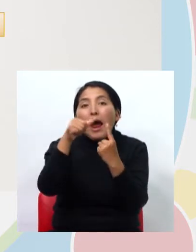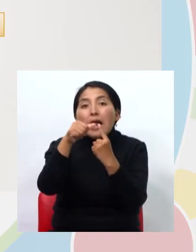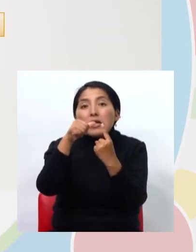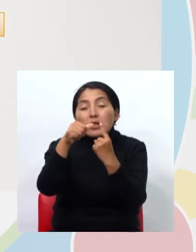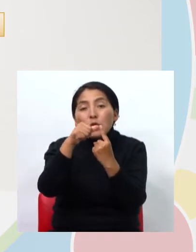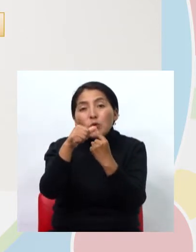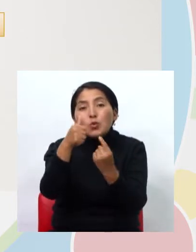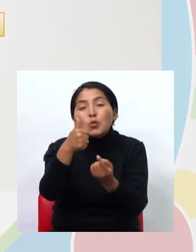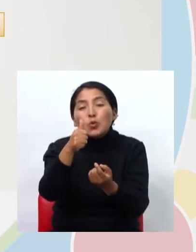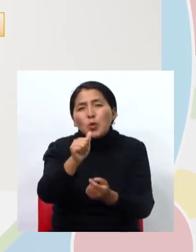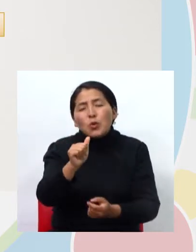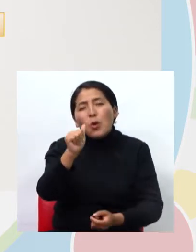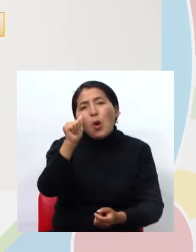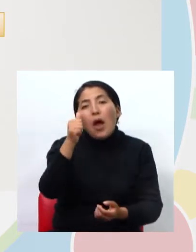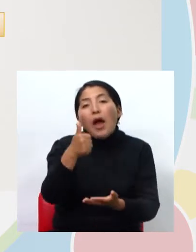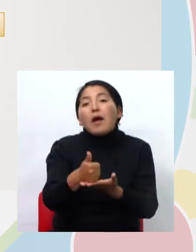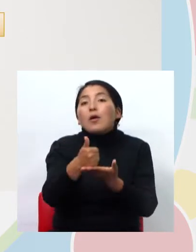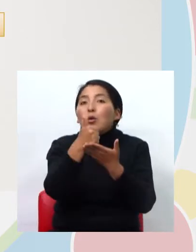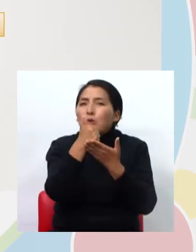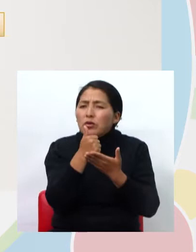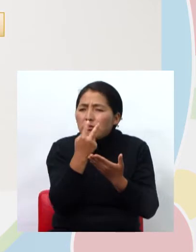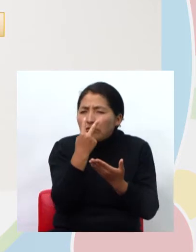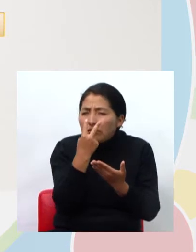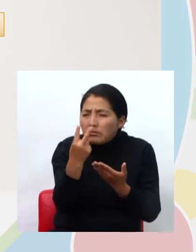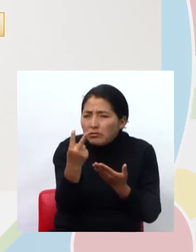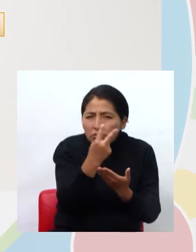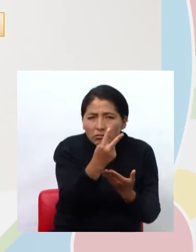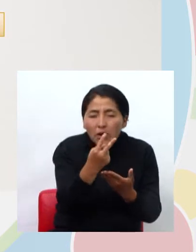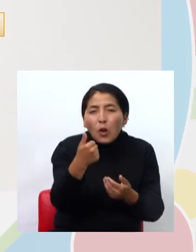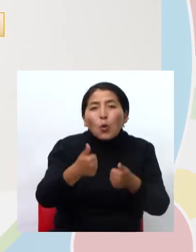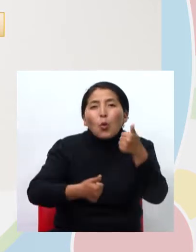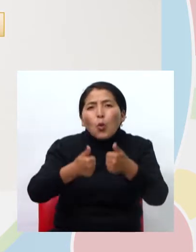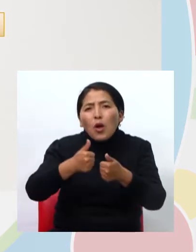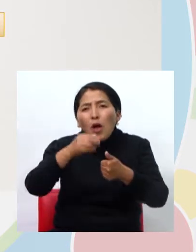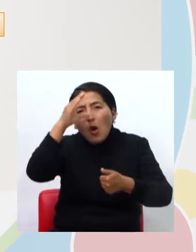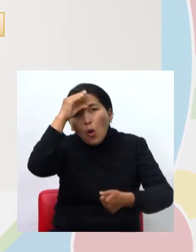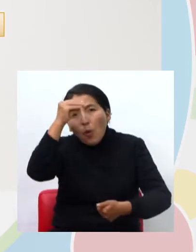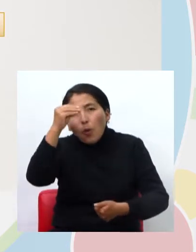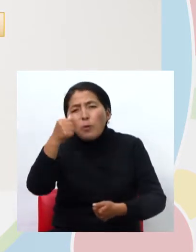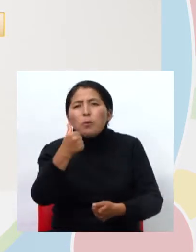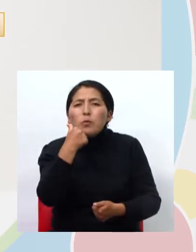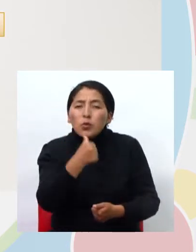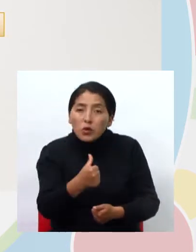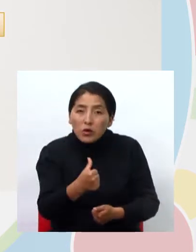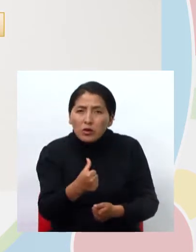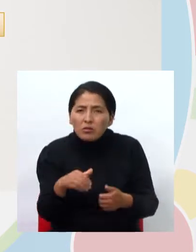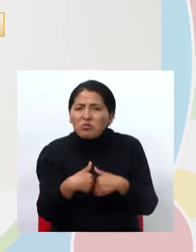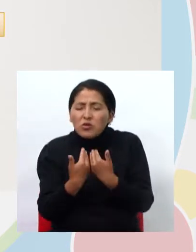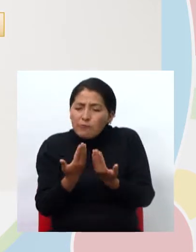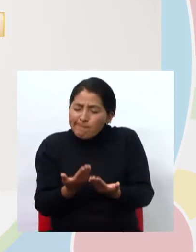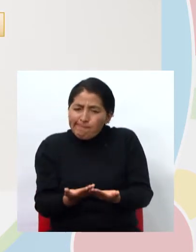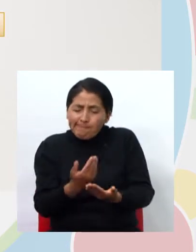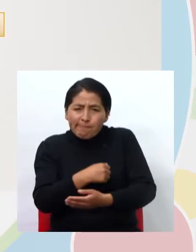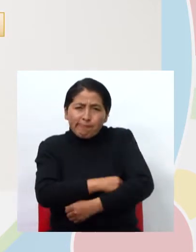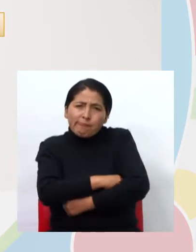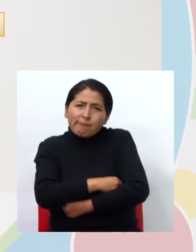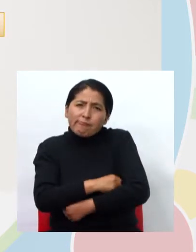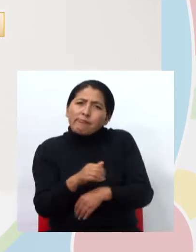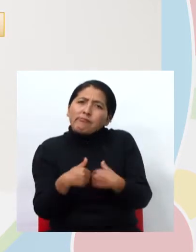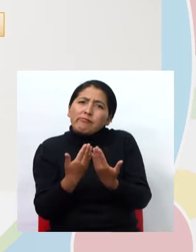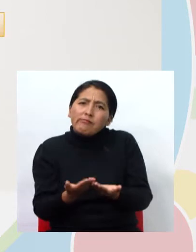ayudan a identificar si es masculino y femenino. Pero, ¿cómo es eso posible?